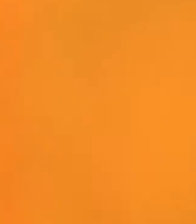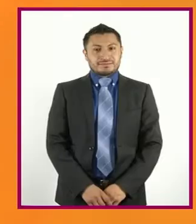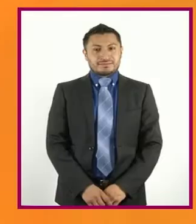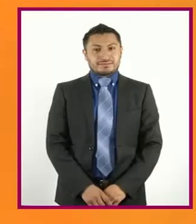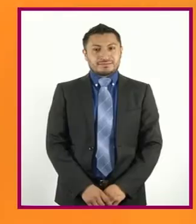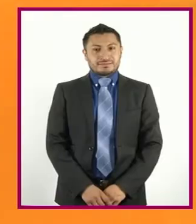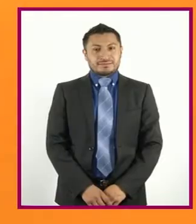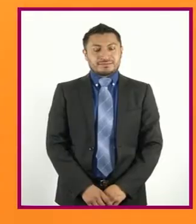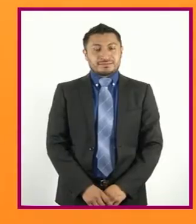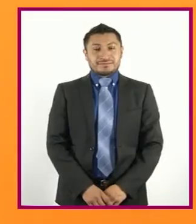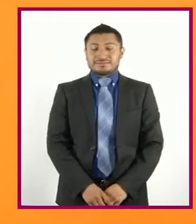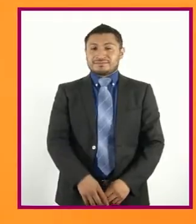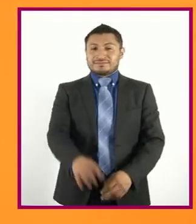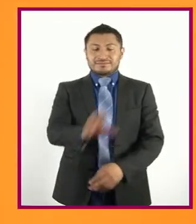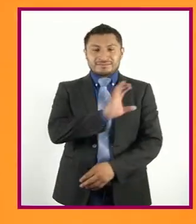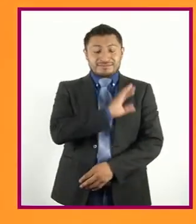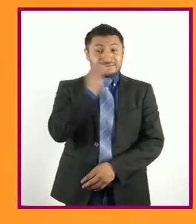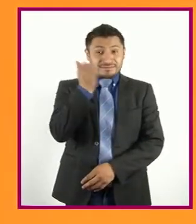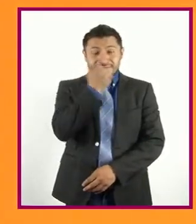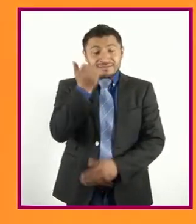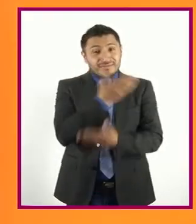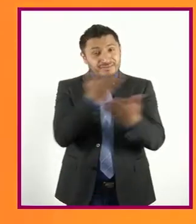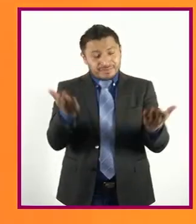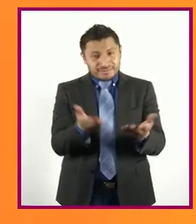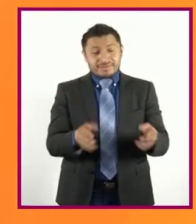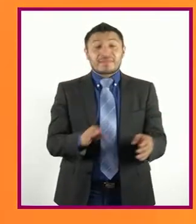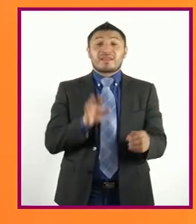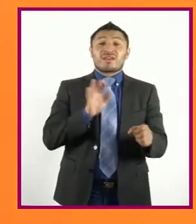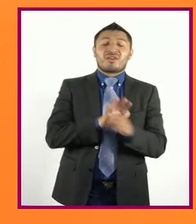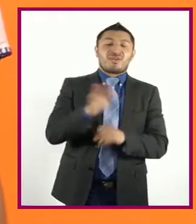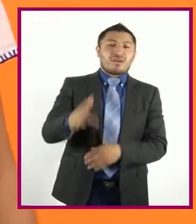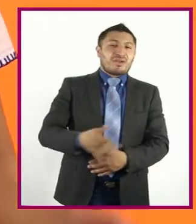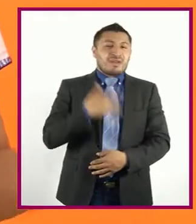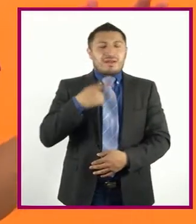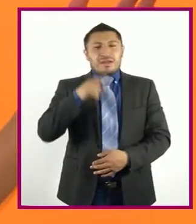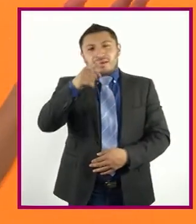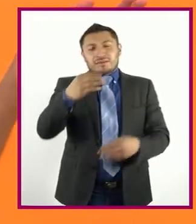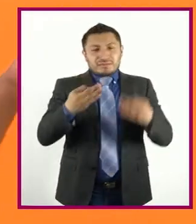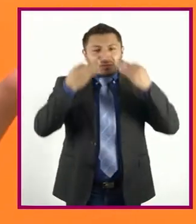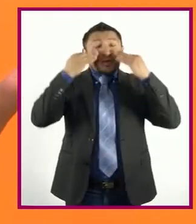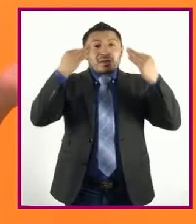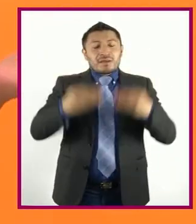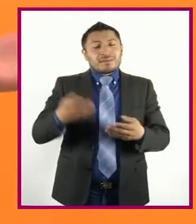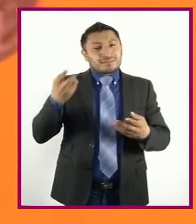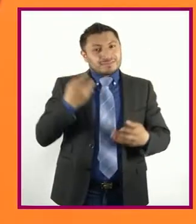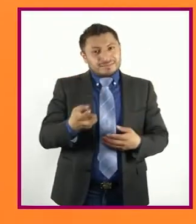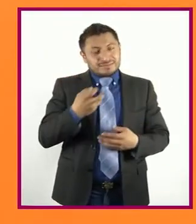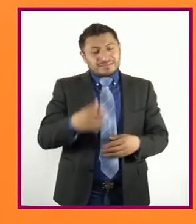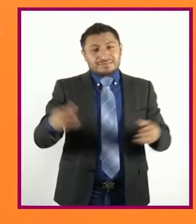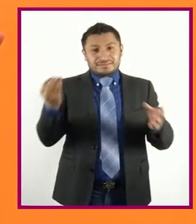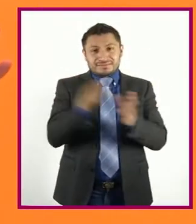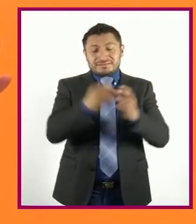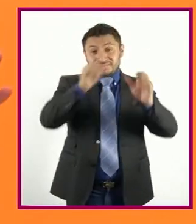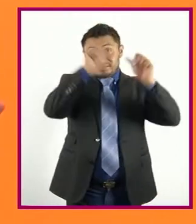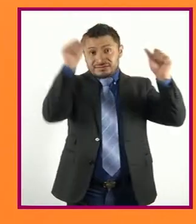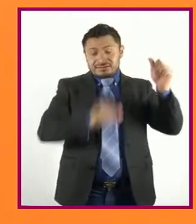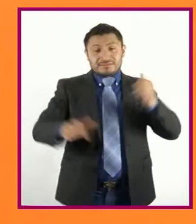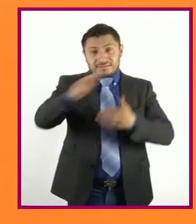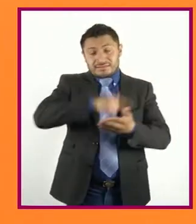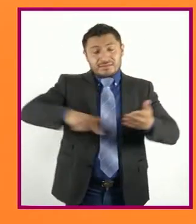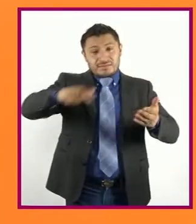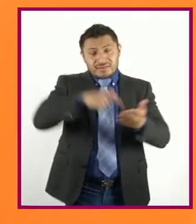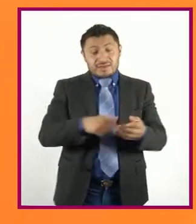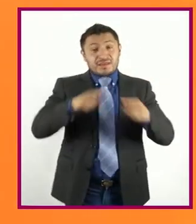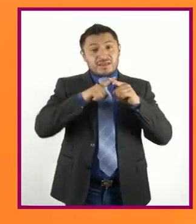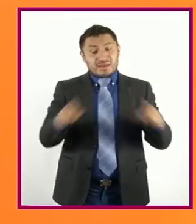Apreciables estudiantes ¿Qué sensación Les dejó ver Esta creación En un lugar Distinto